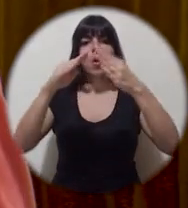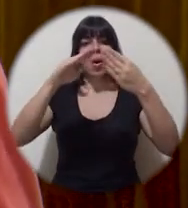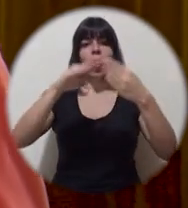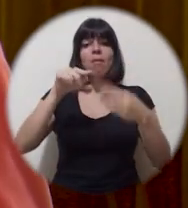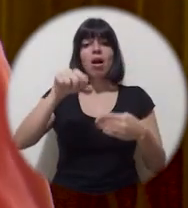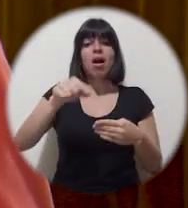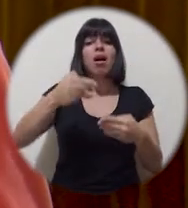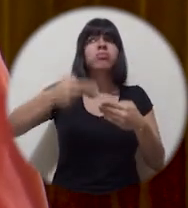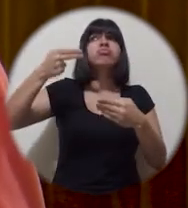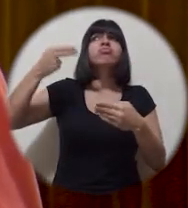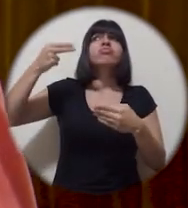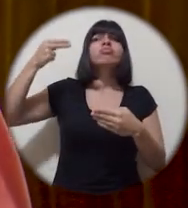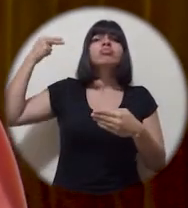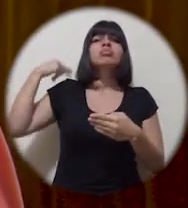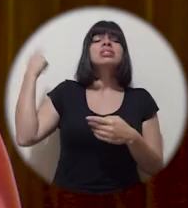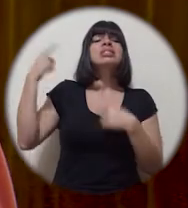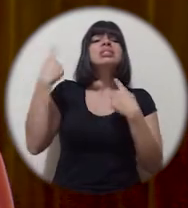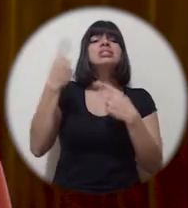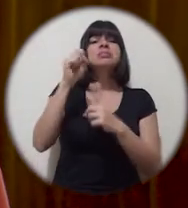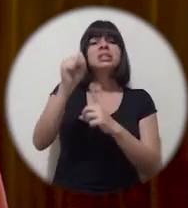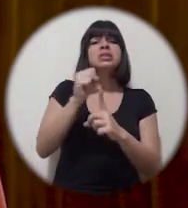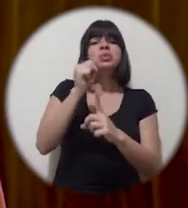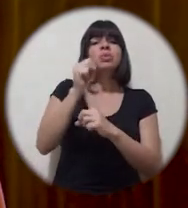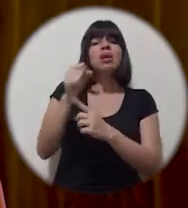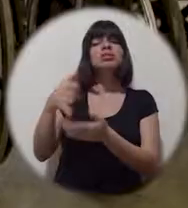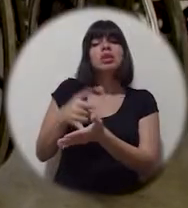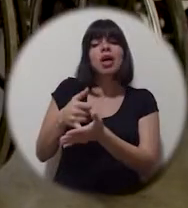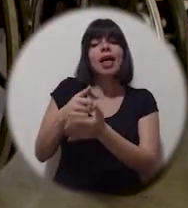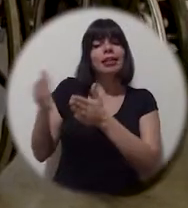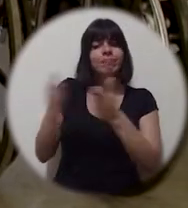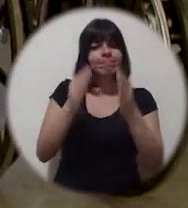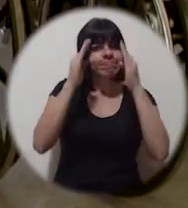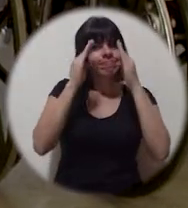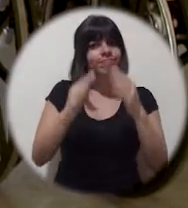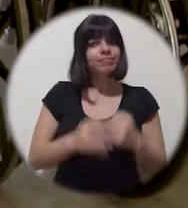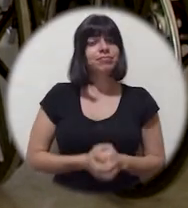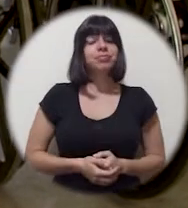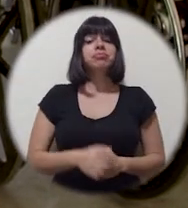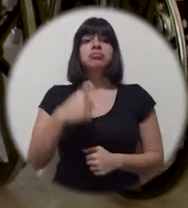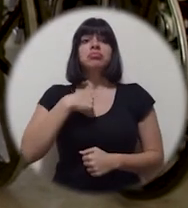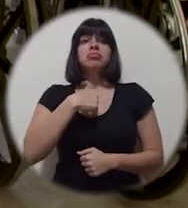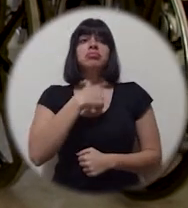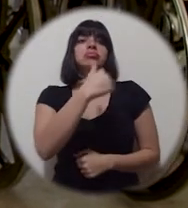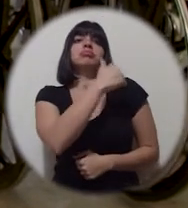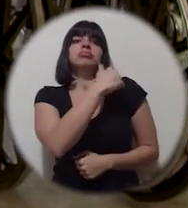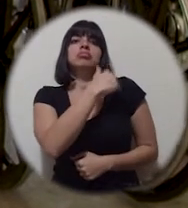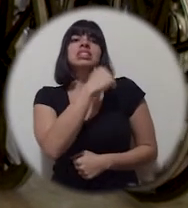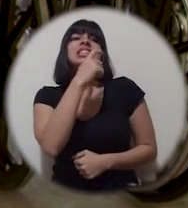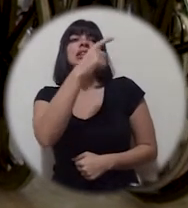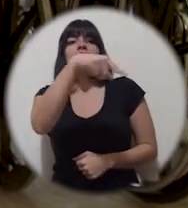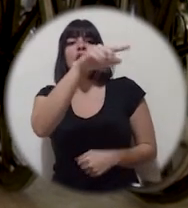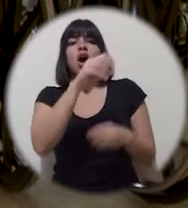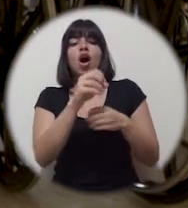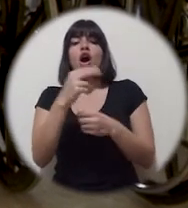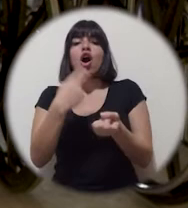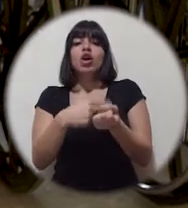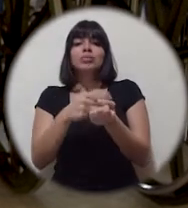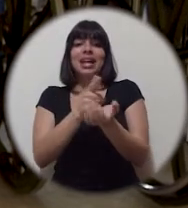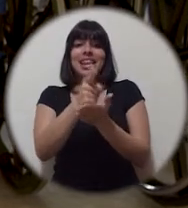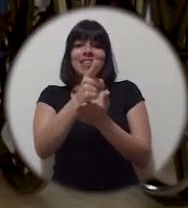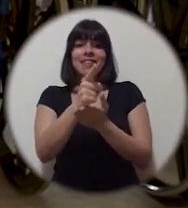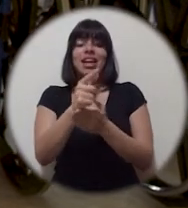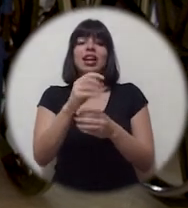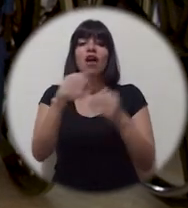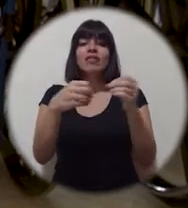que históricamente han estado en situación de vulnerabilidad. Me contacta personal de Fisiatría del Hospital de Liberia